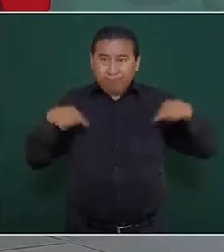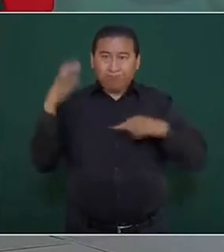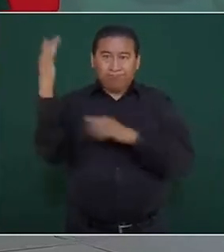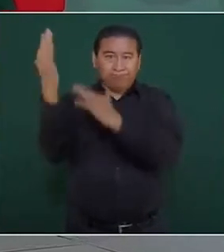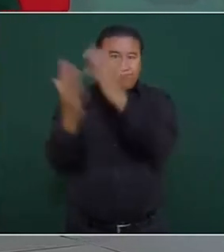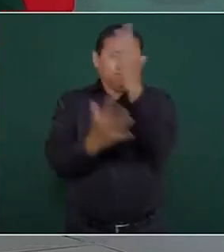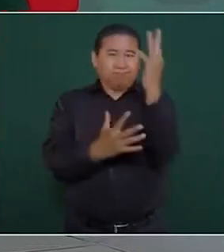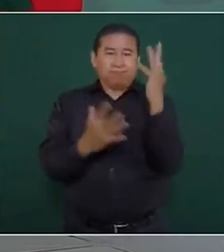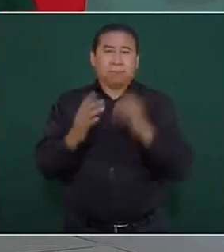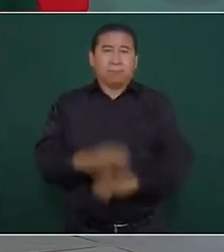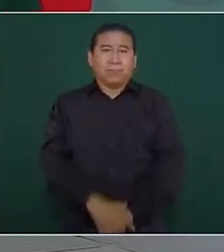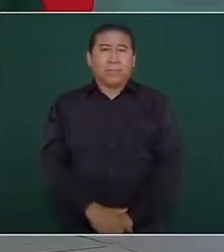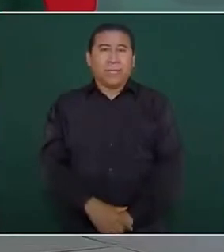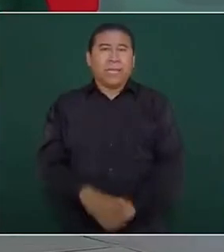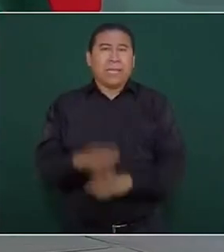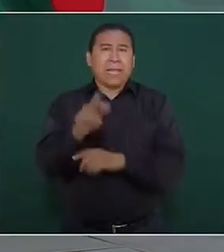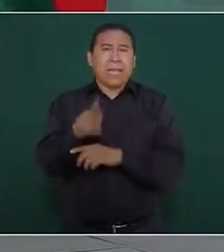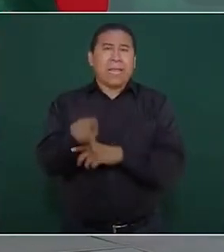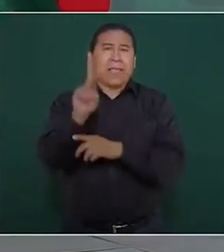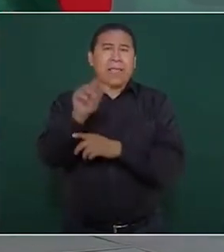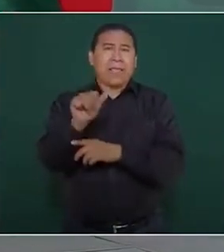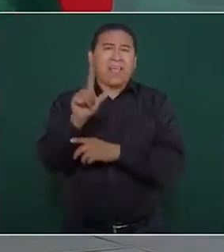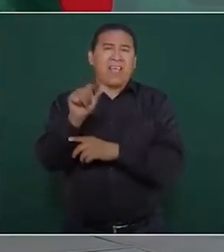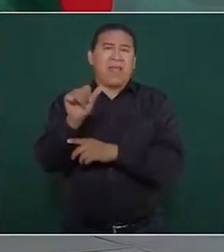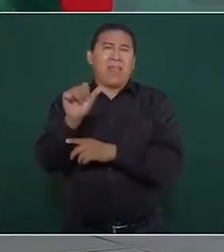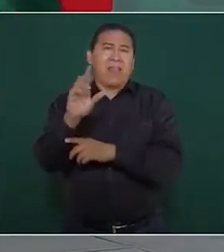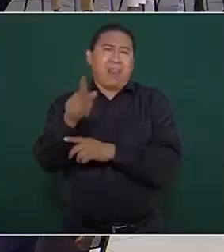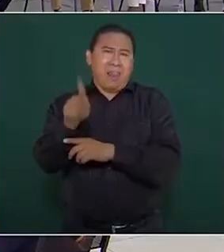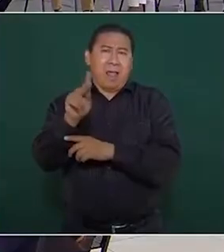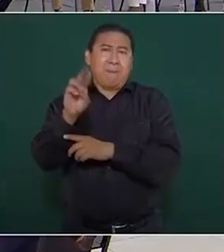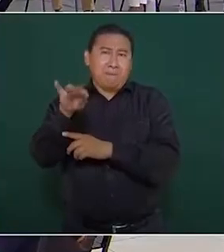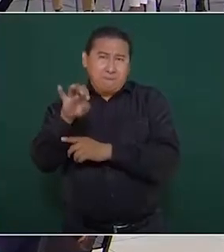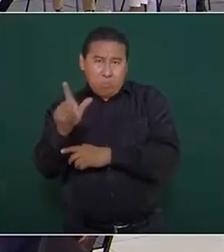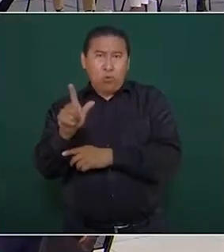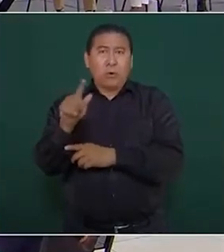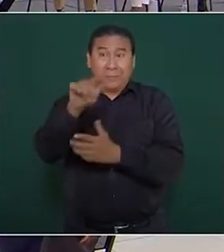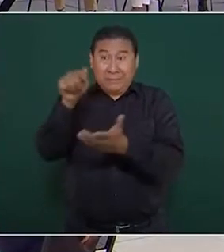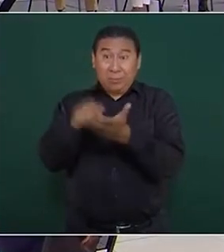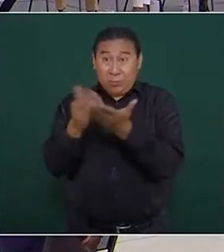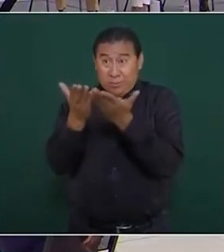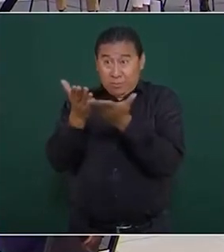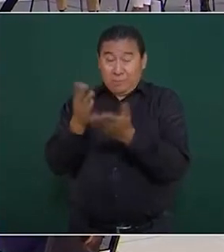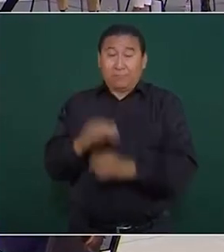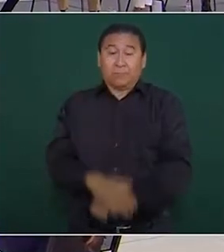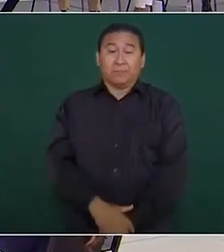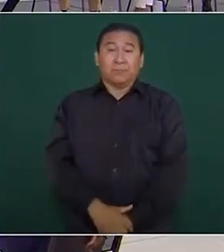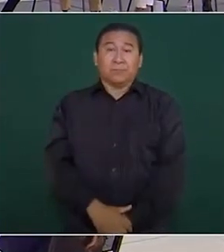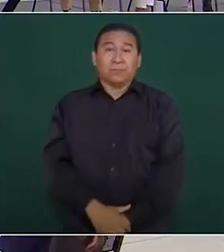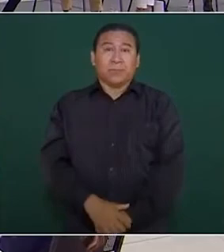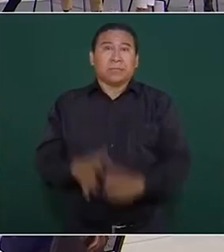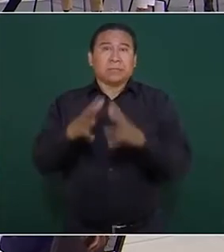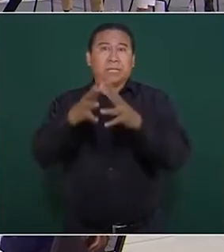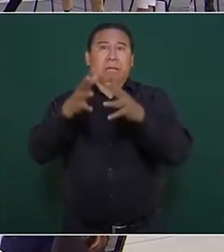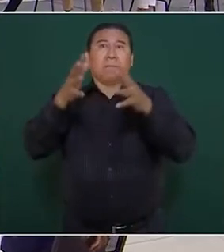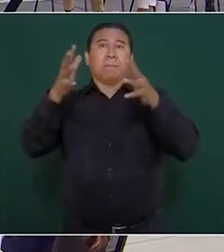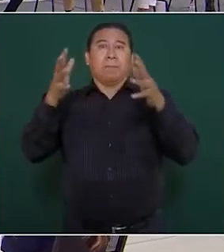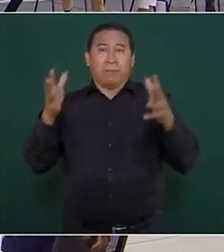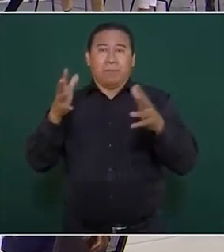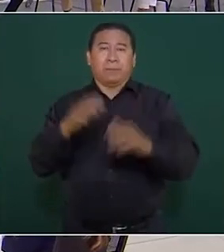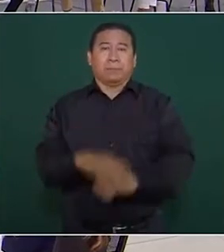En Calamul, que está aquí, se amplía